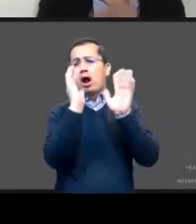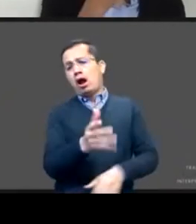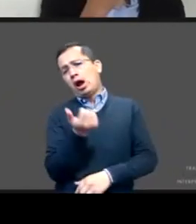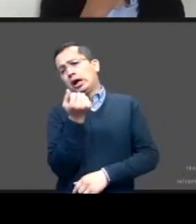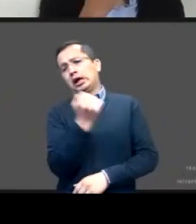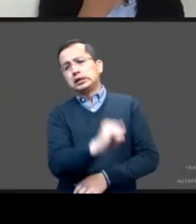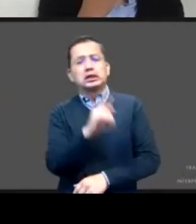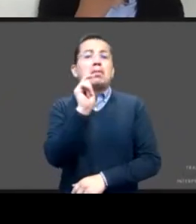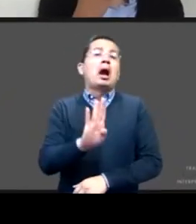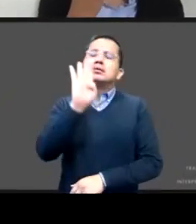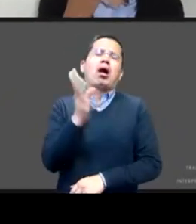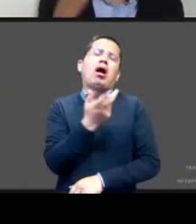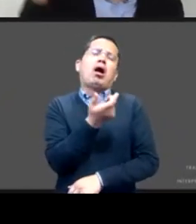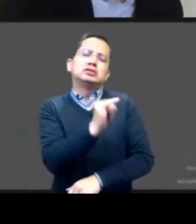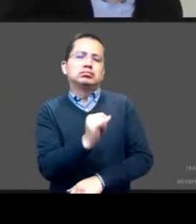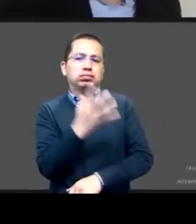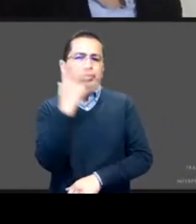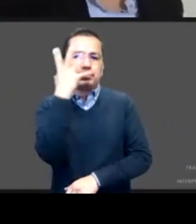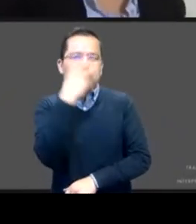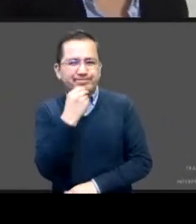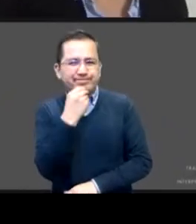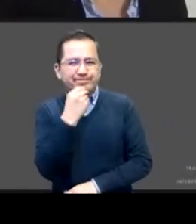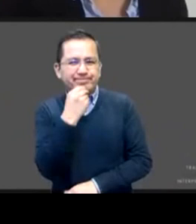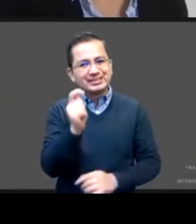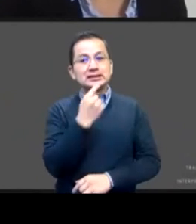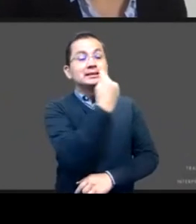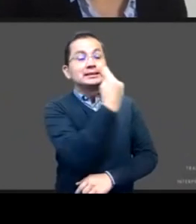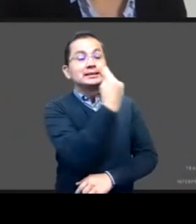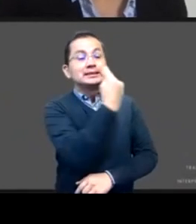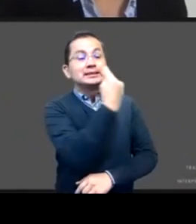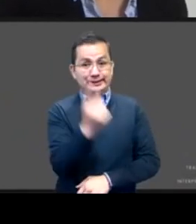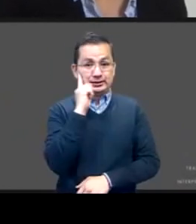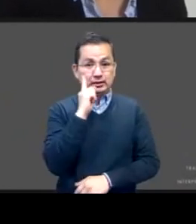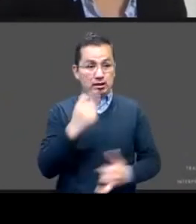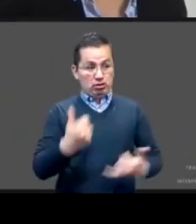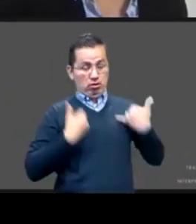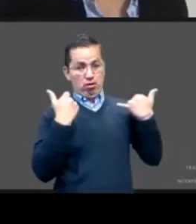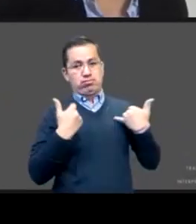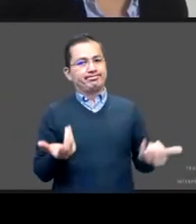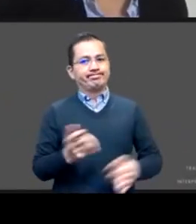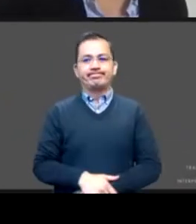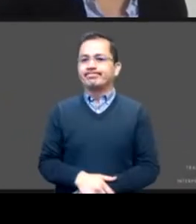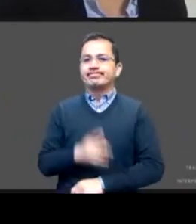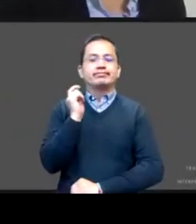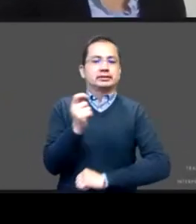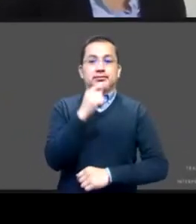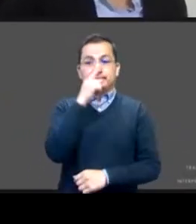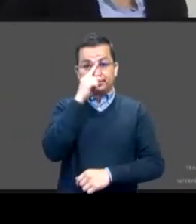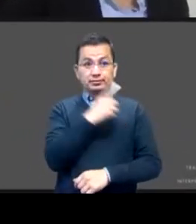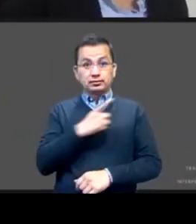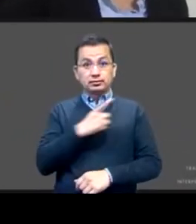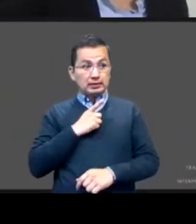niñas y adolescentes niñas y madres no me parece que ese es el tema con el que nos tenemos que